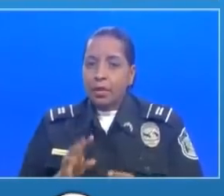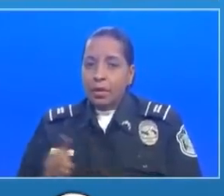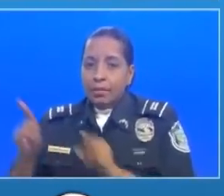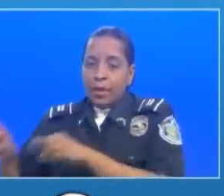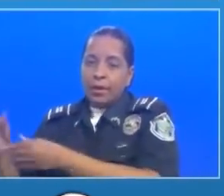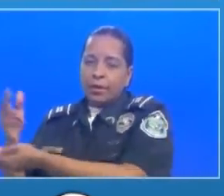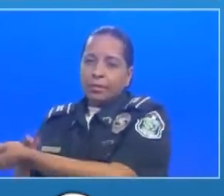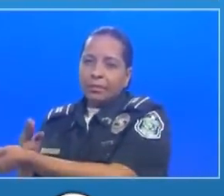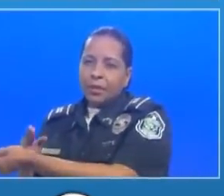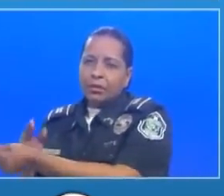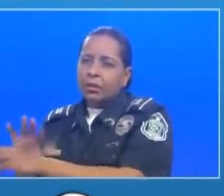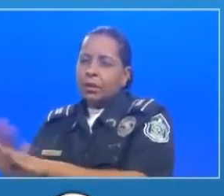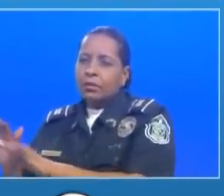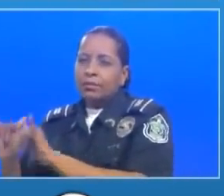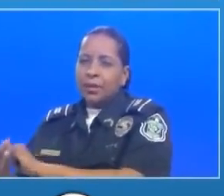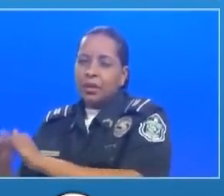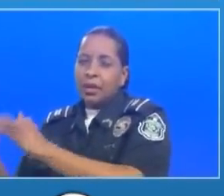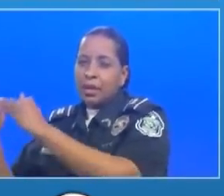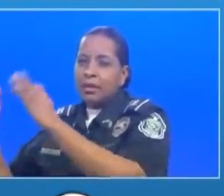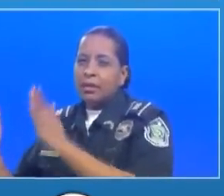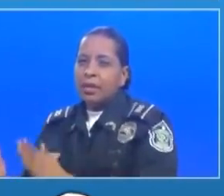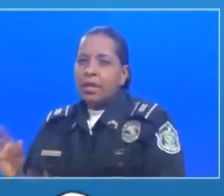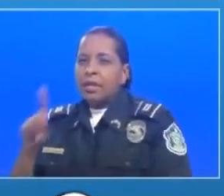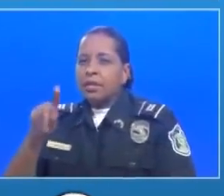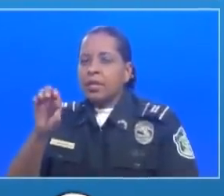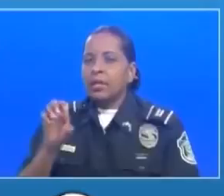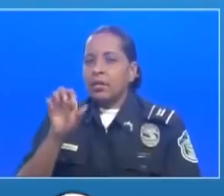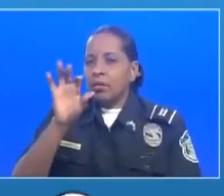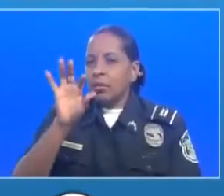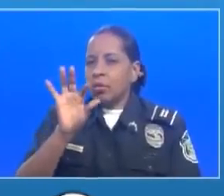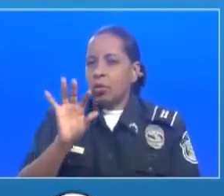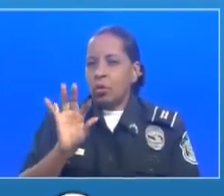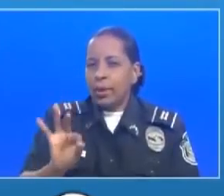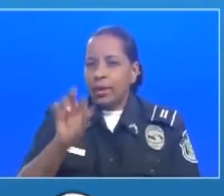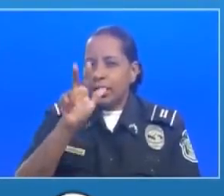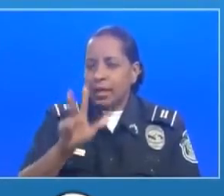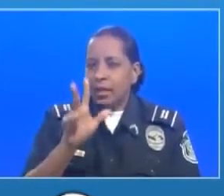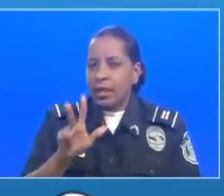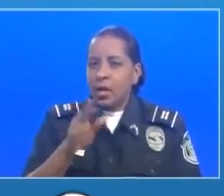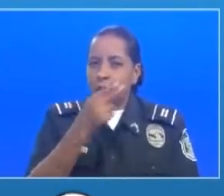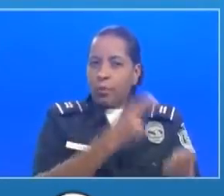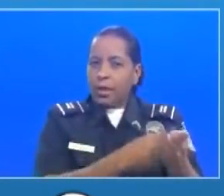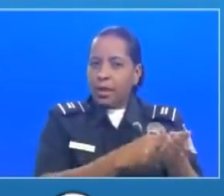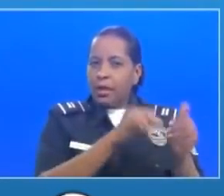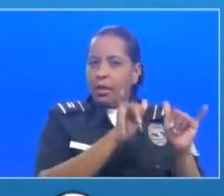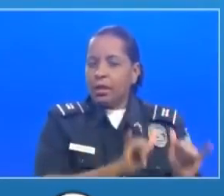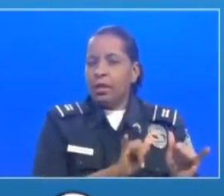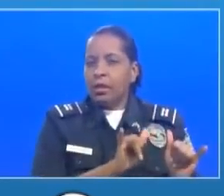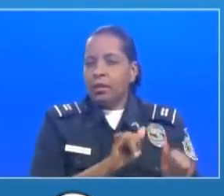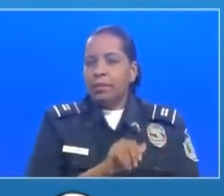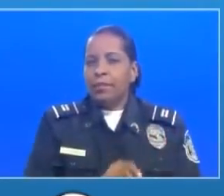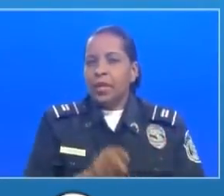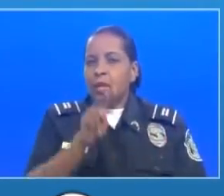encuentran 4.393 personas hospitalizadas en sala